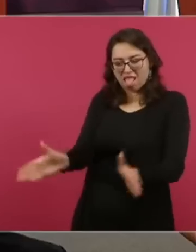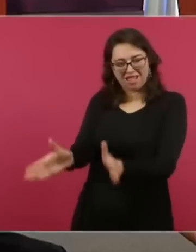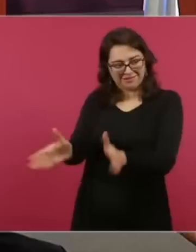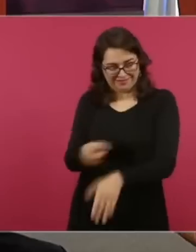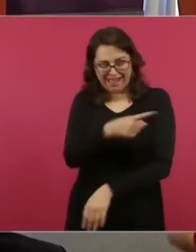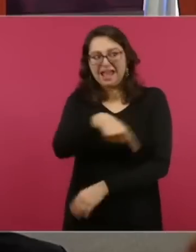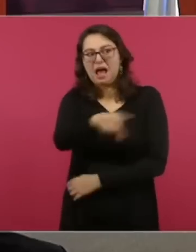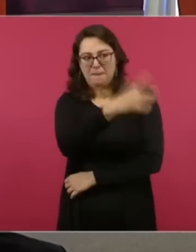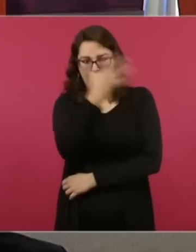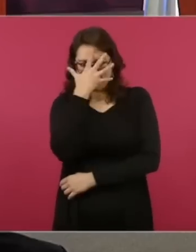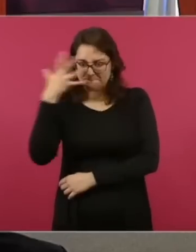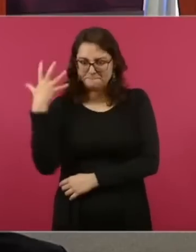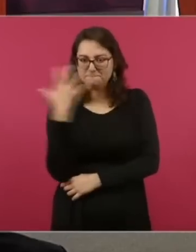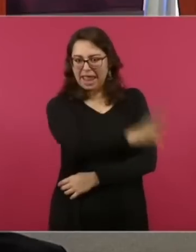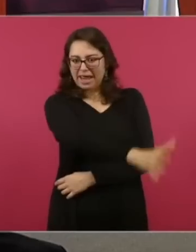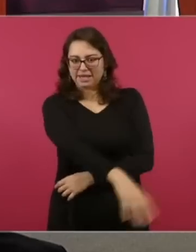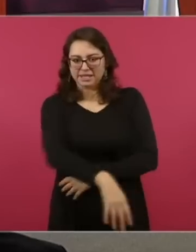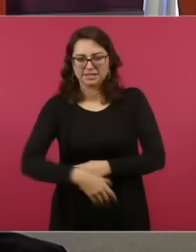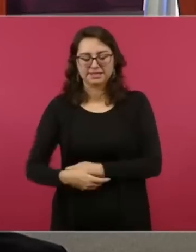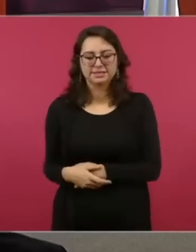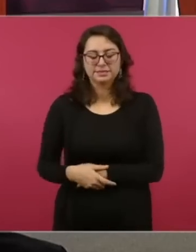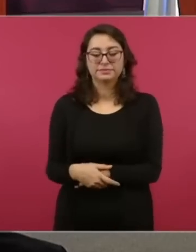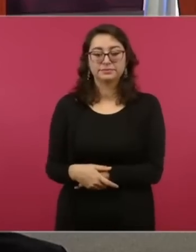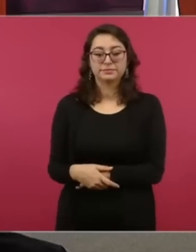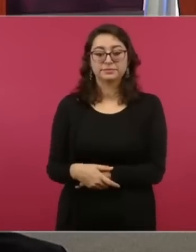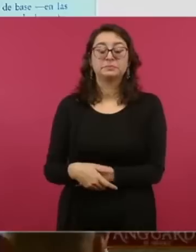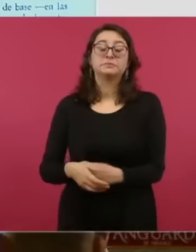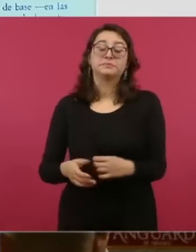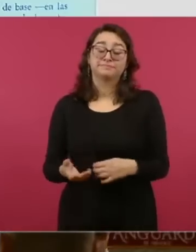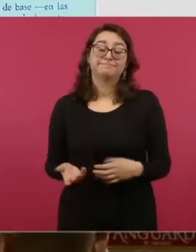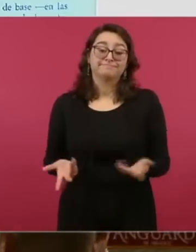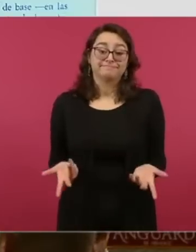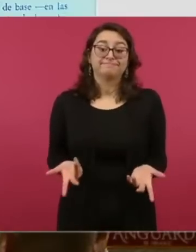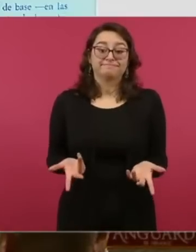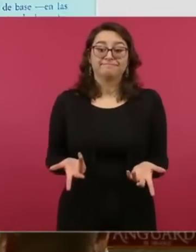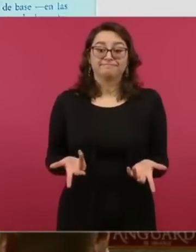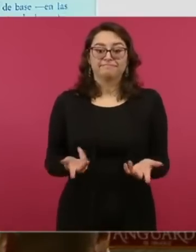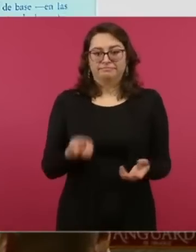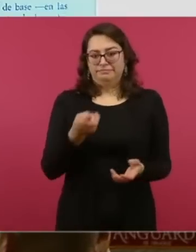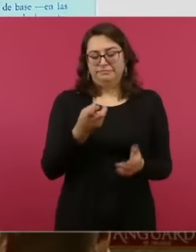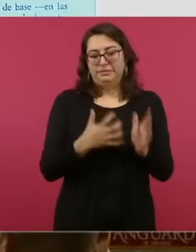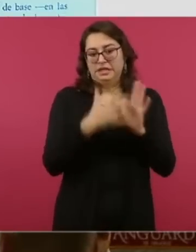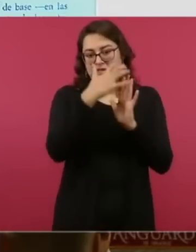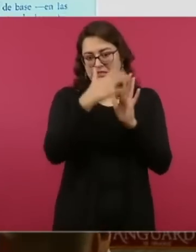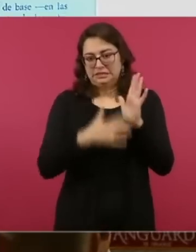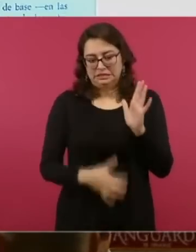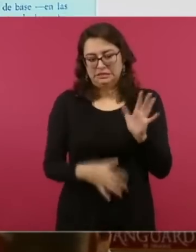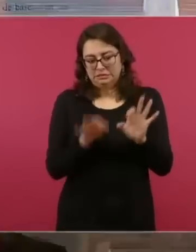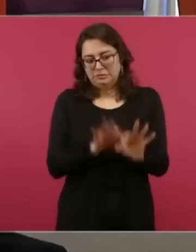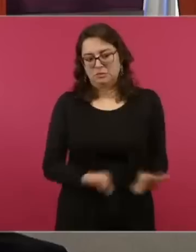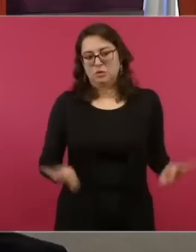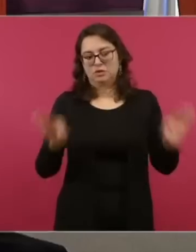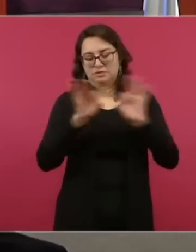bueno y al final se logró,